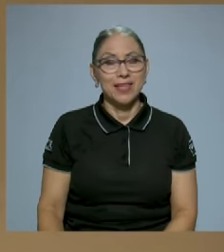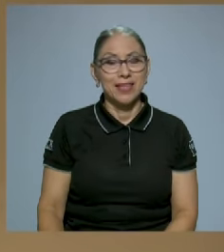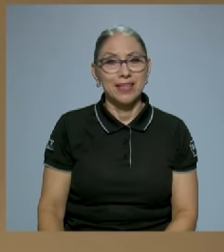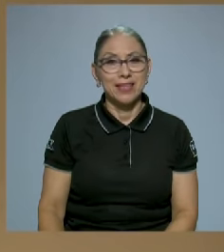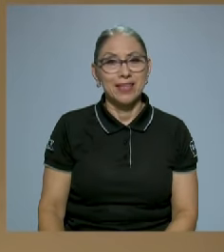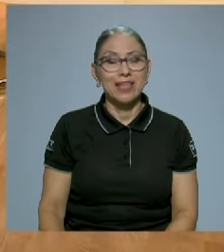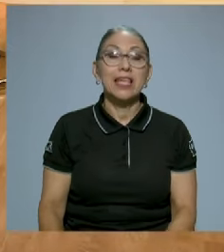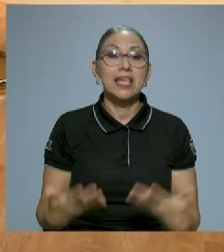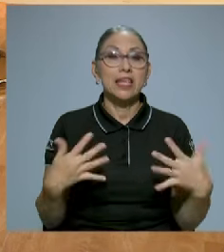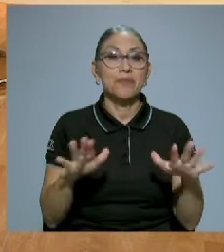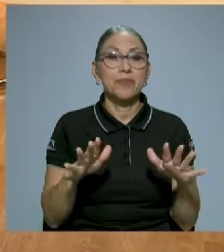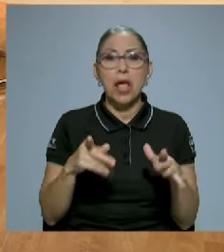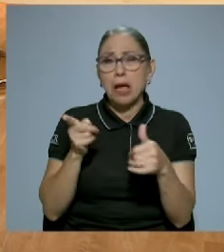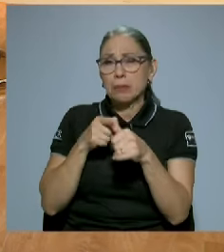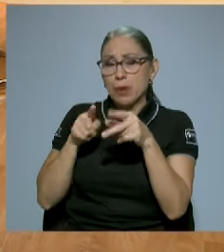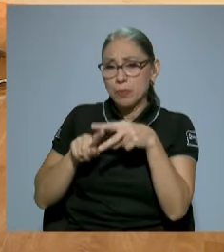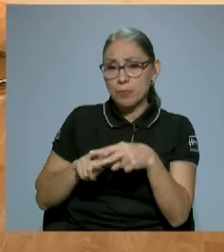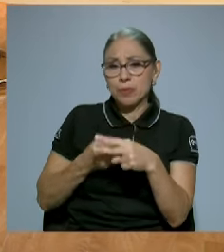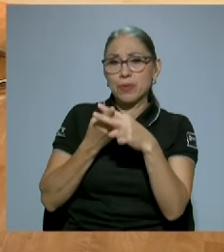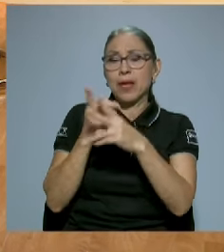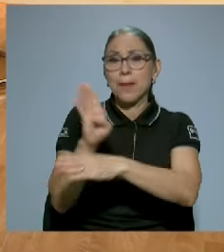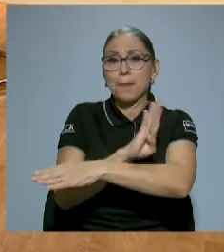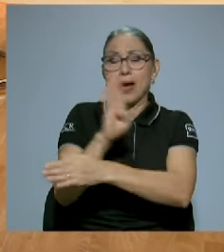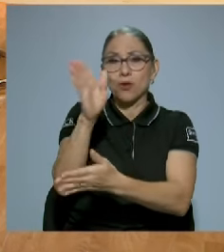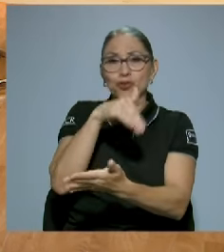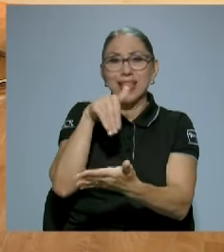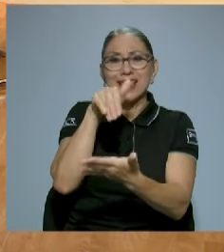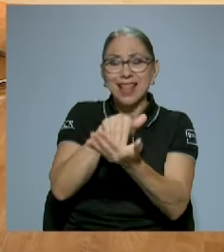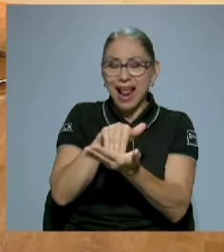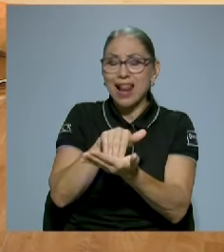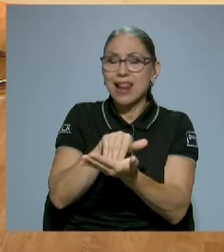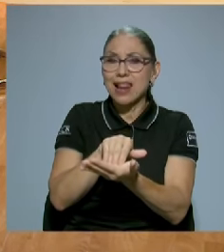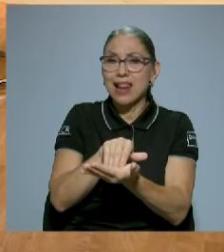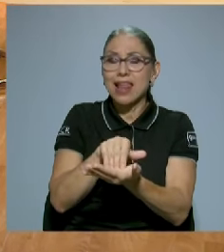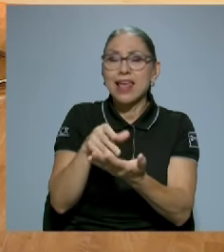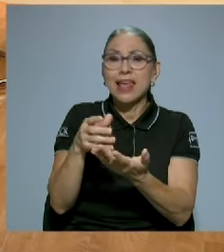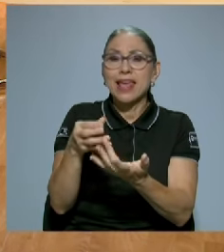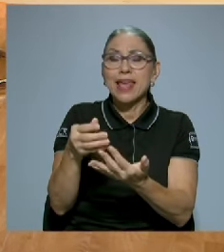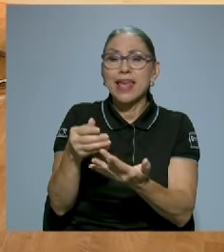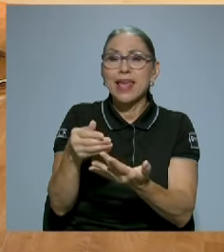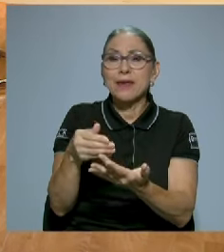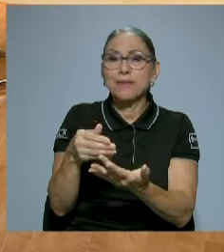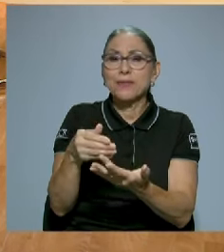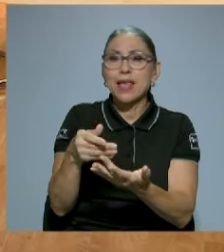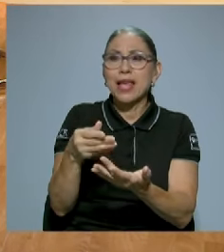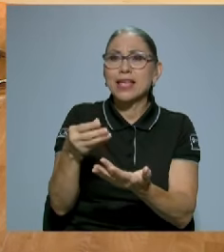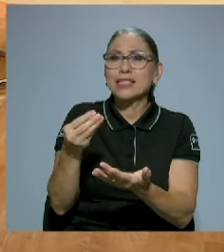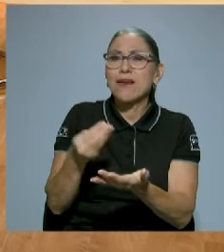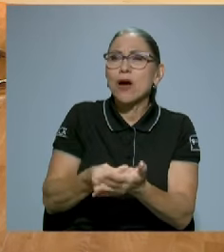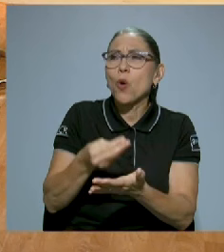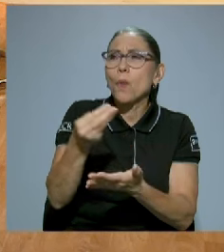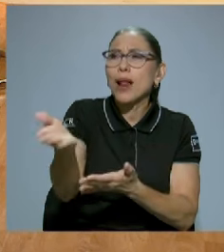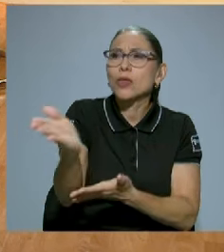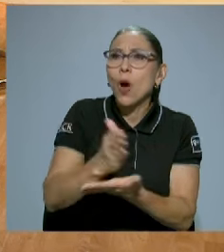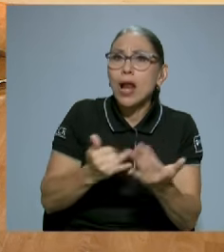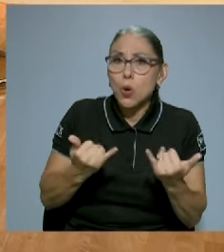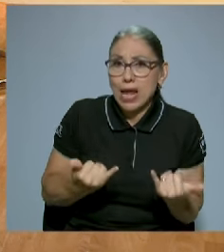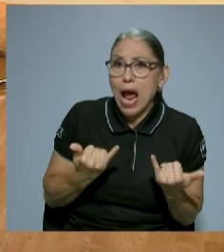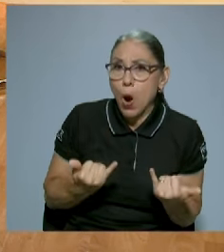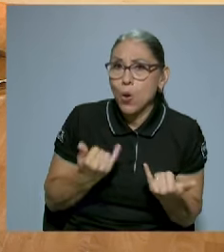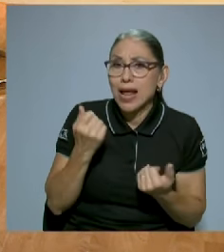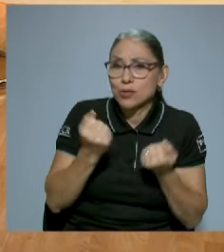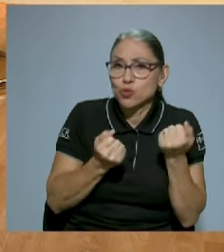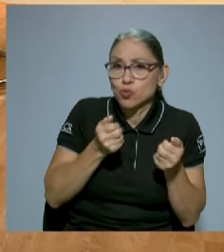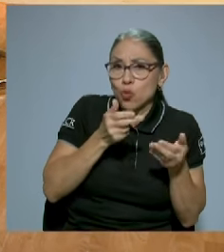Y originalmente el Banco Central estaba comprando algo que es ahora un parqueo, pero un parqueo